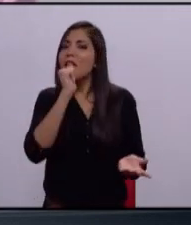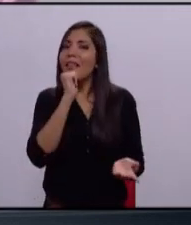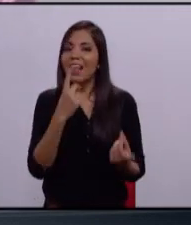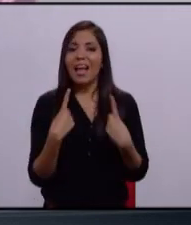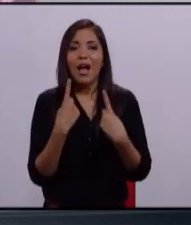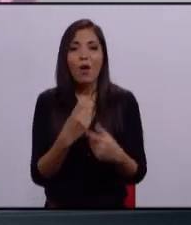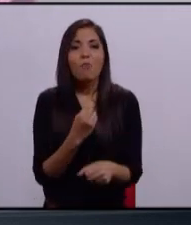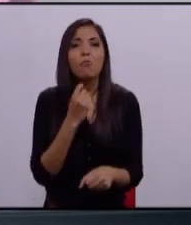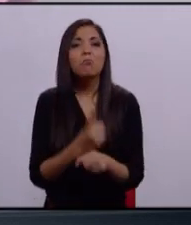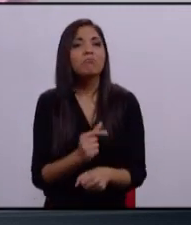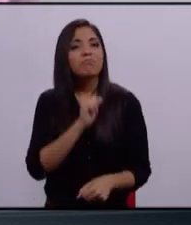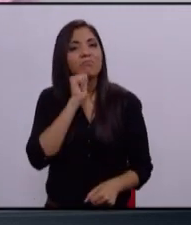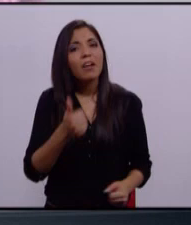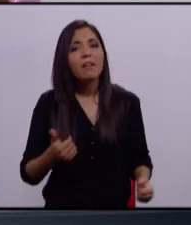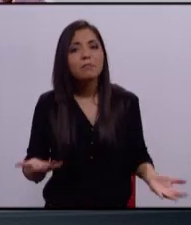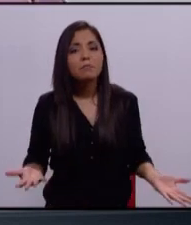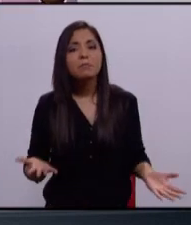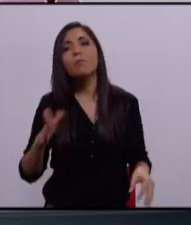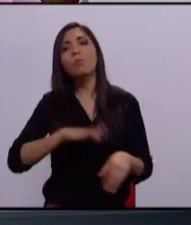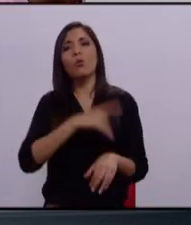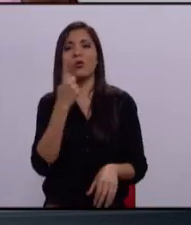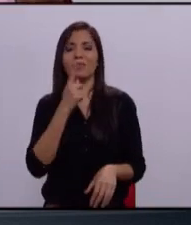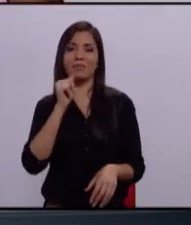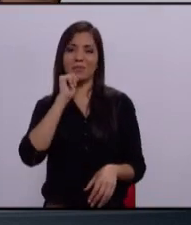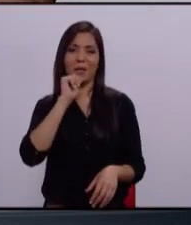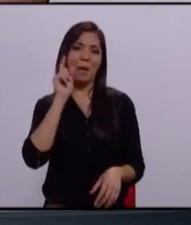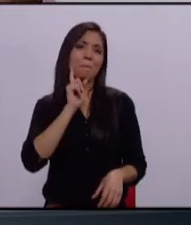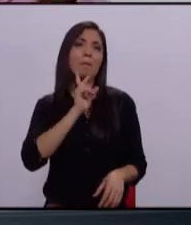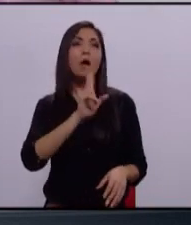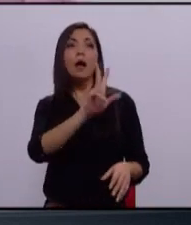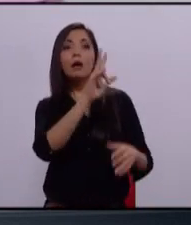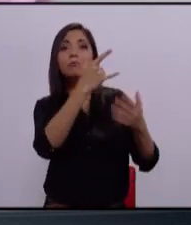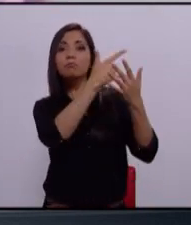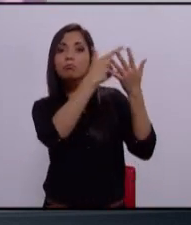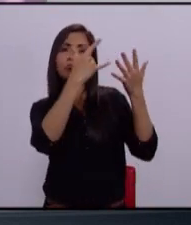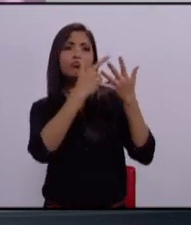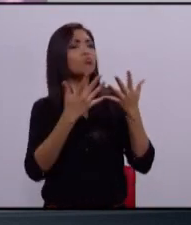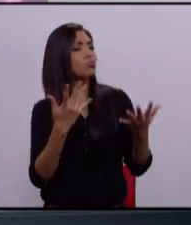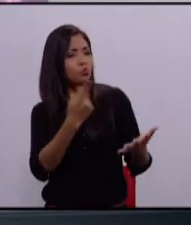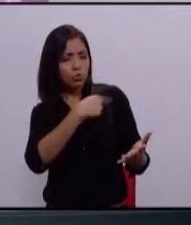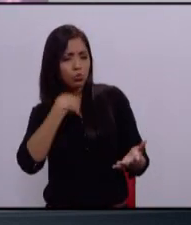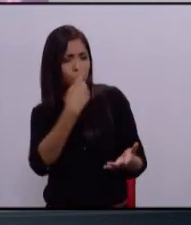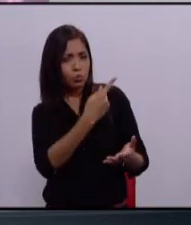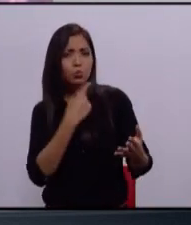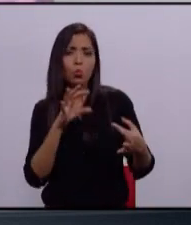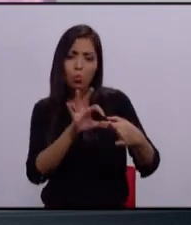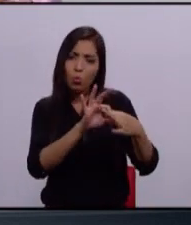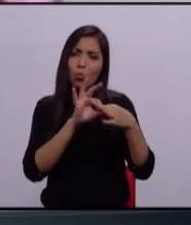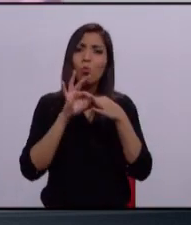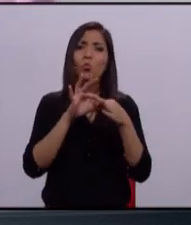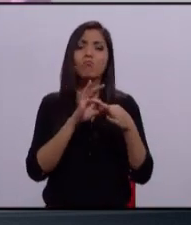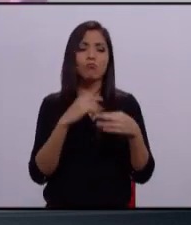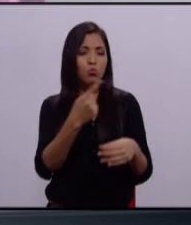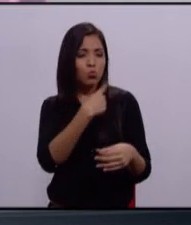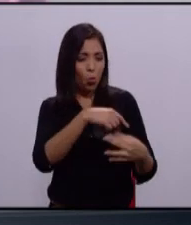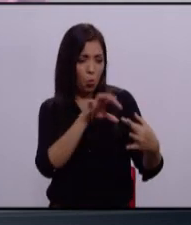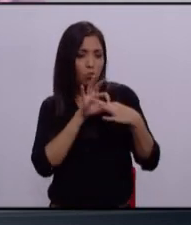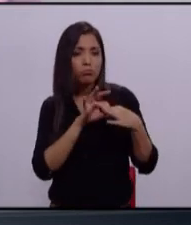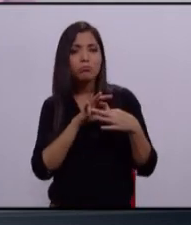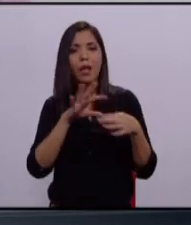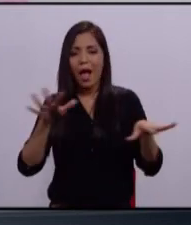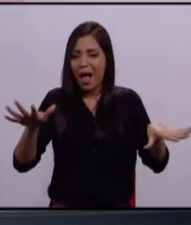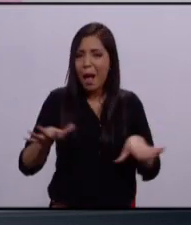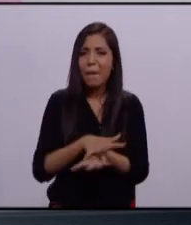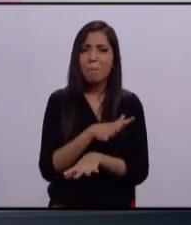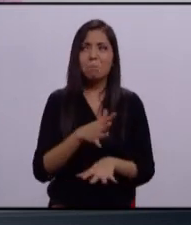A decir, en términos de Logan, todos estamos juntos, juntos hacemos el cambio. Pero